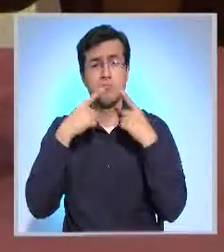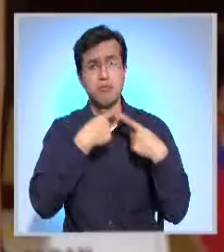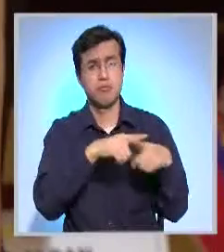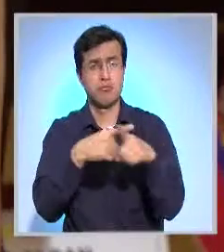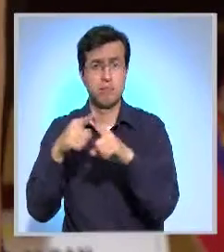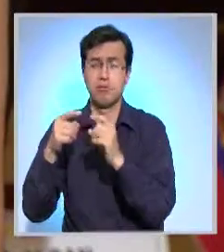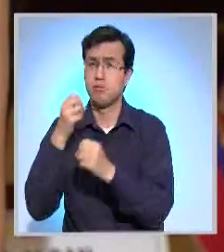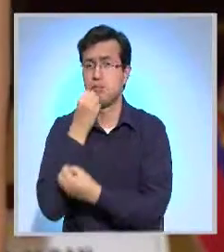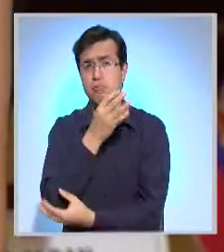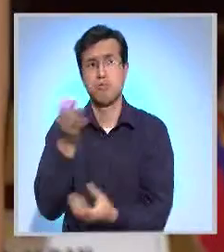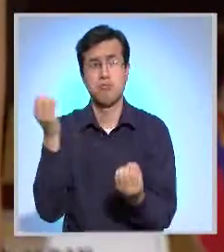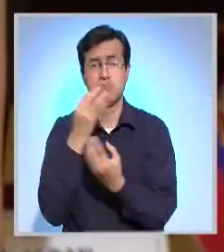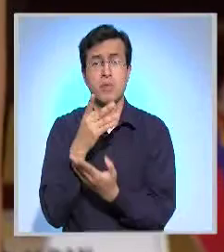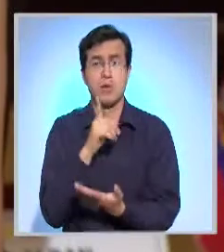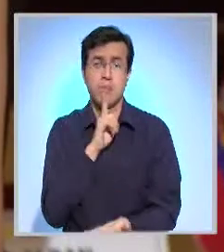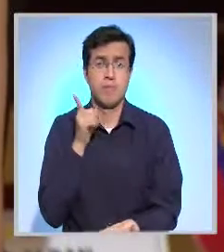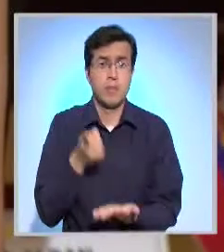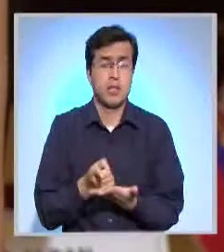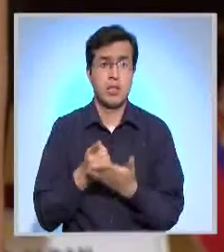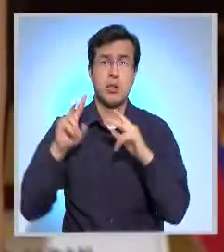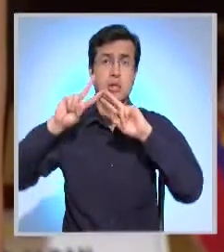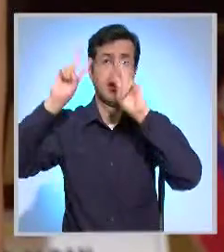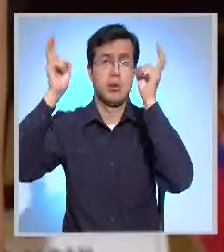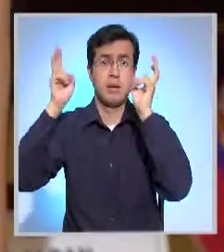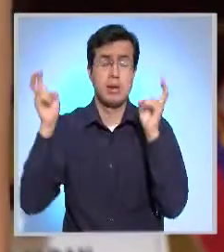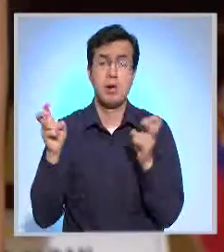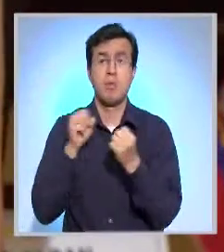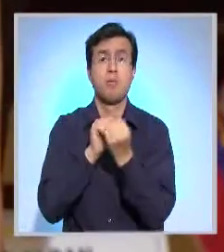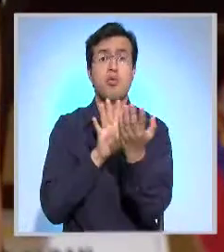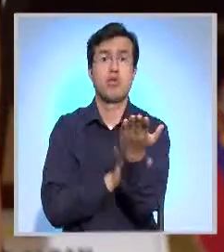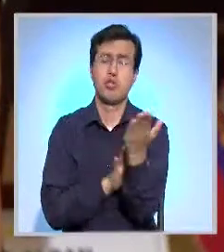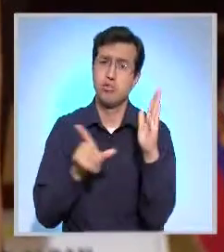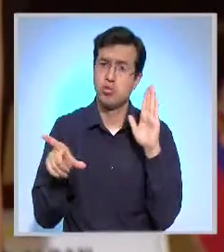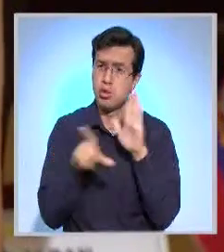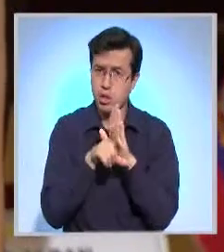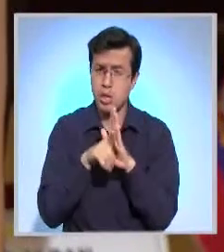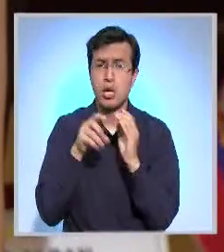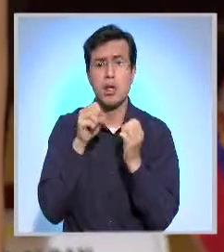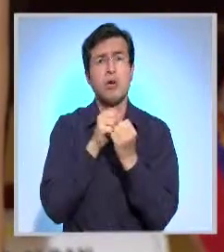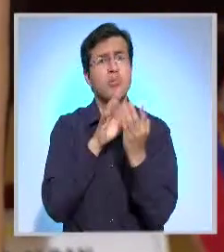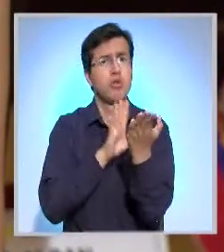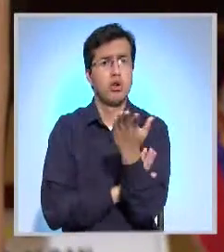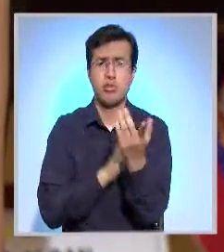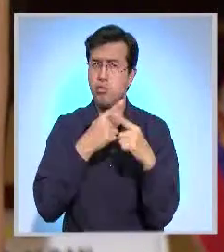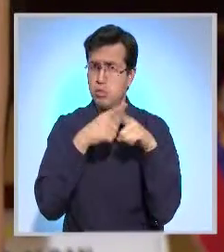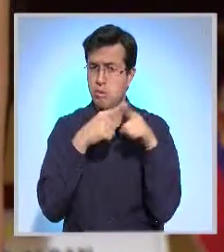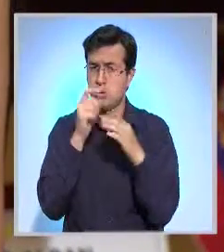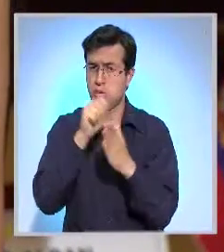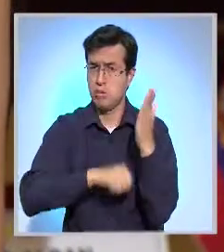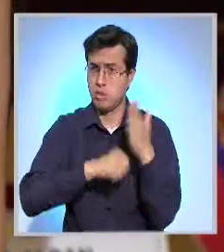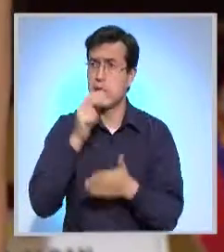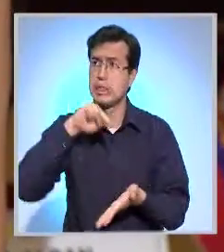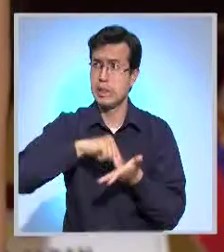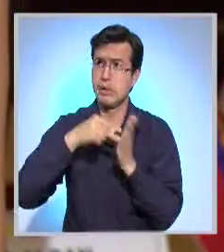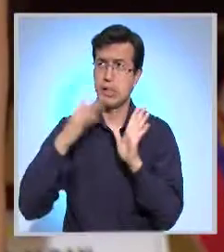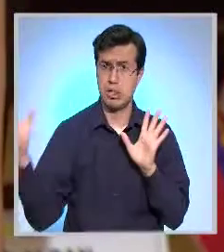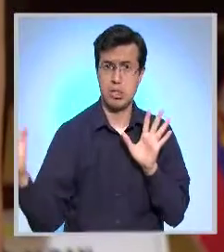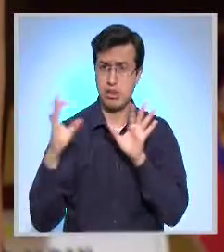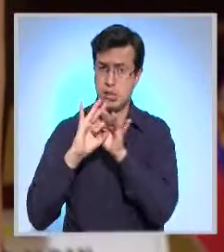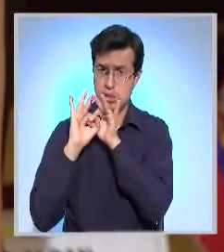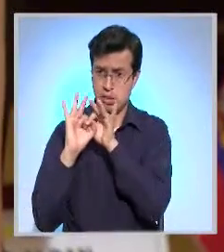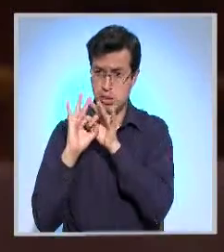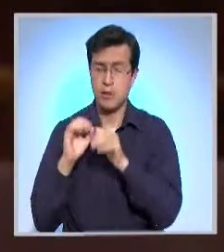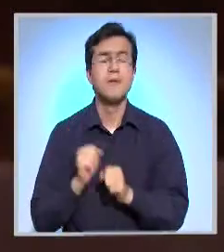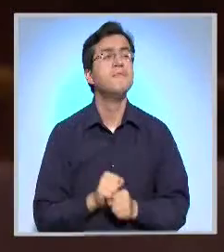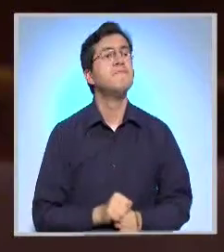también para socializar, inclusive contenidos de los proyectos de ley, de leyes que han sido aprobadas. Es una manera de mantener este vínculo permanente.